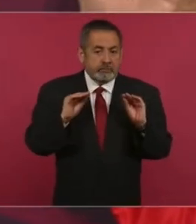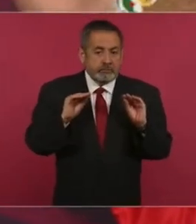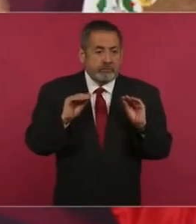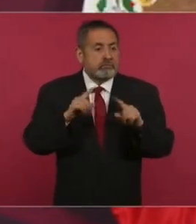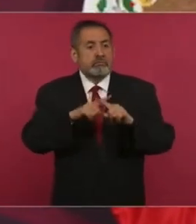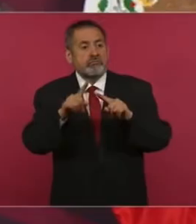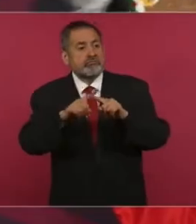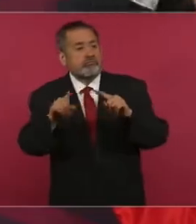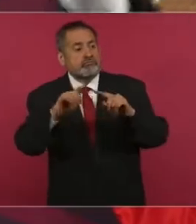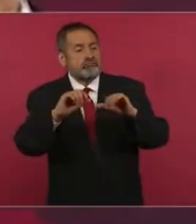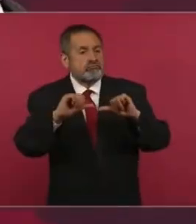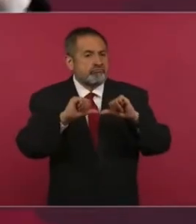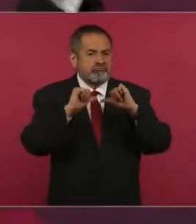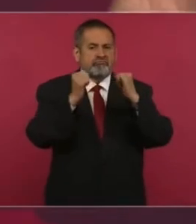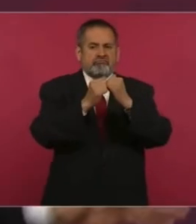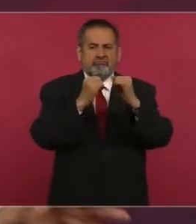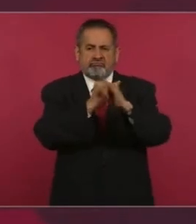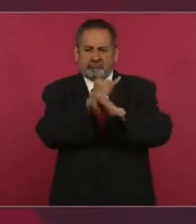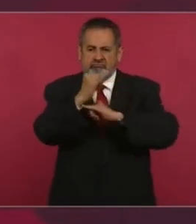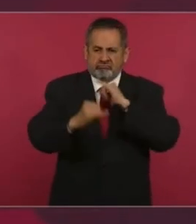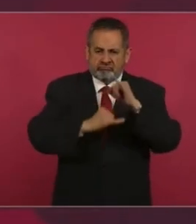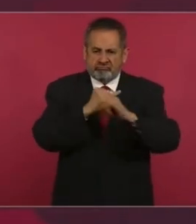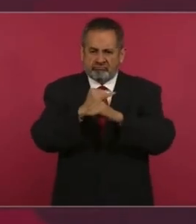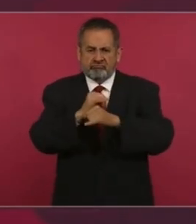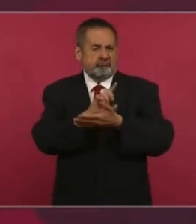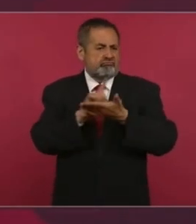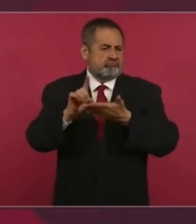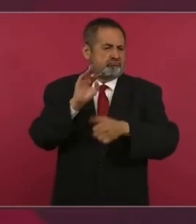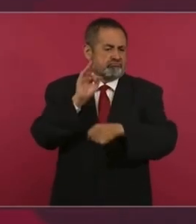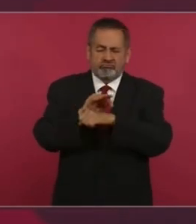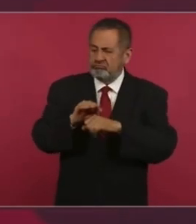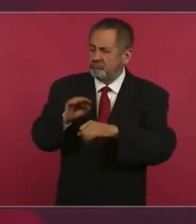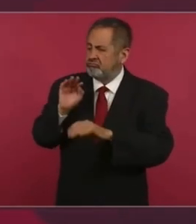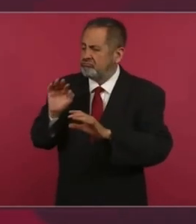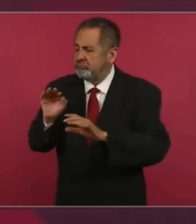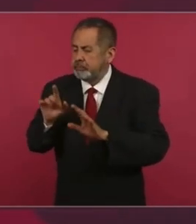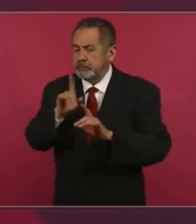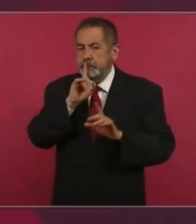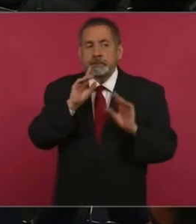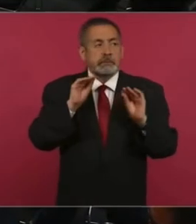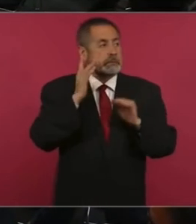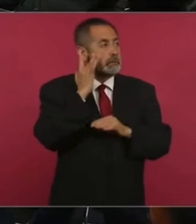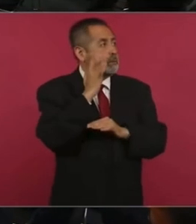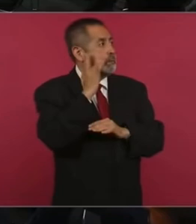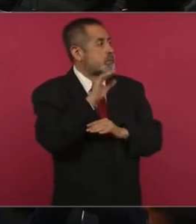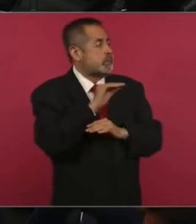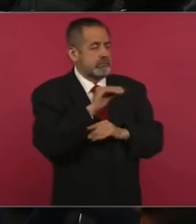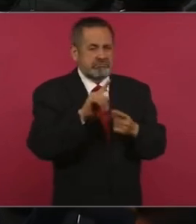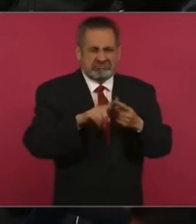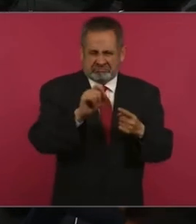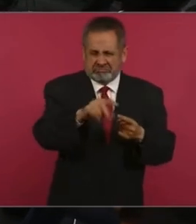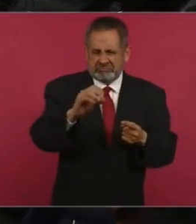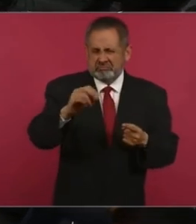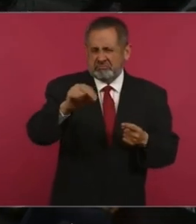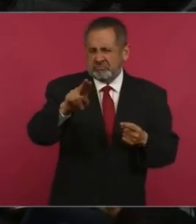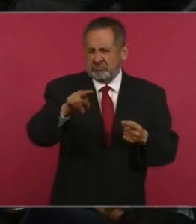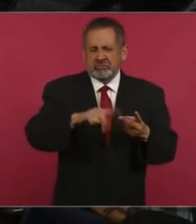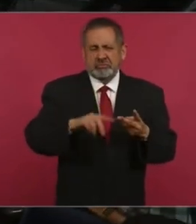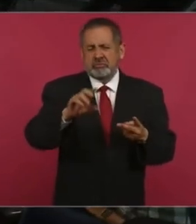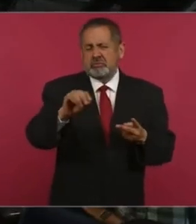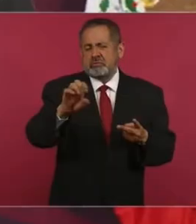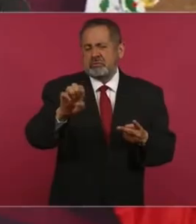organismos de defensa de derechos humanos, tanto los de la ONU, la OEA